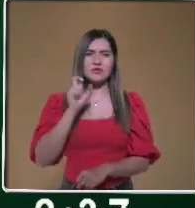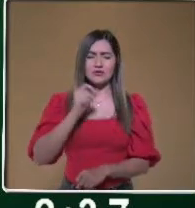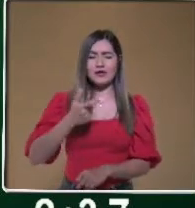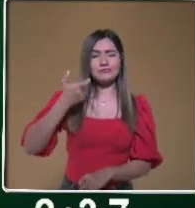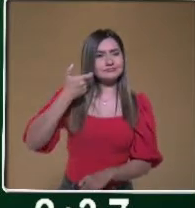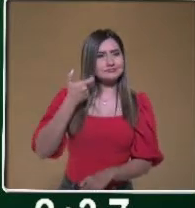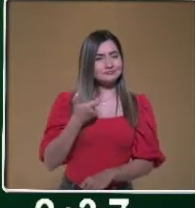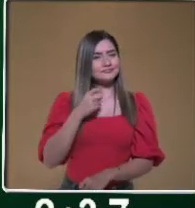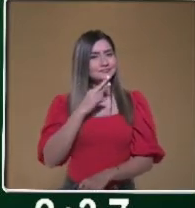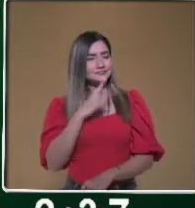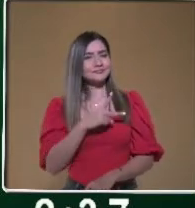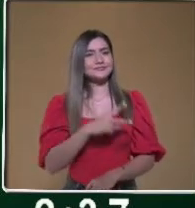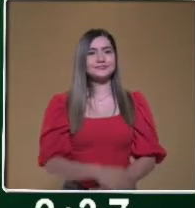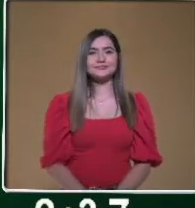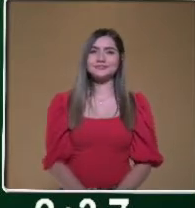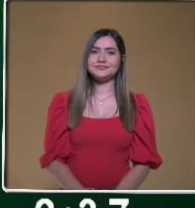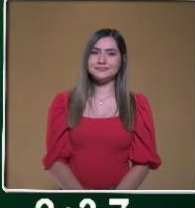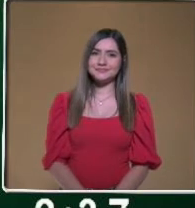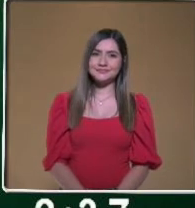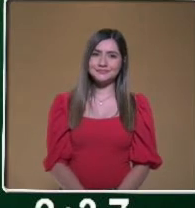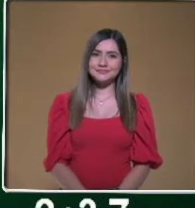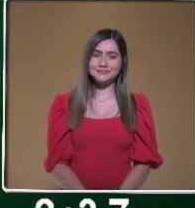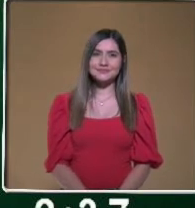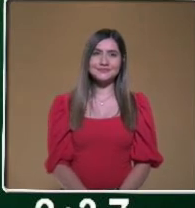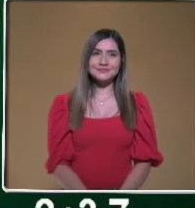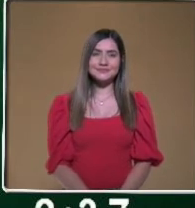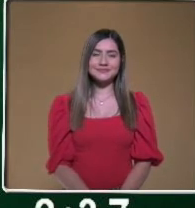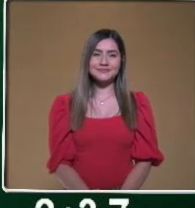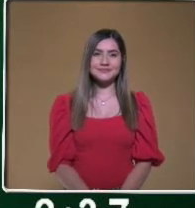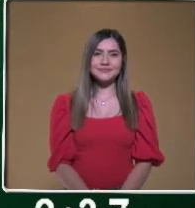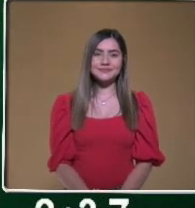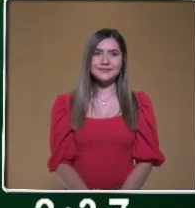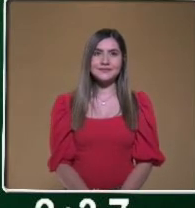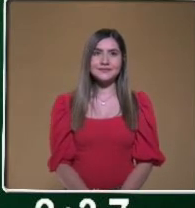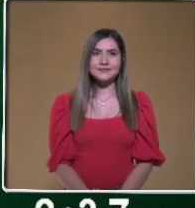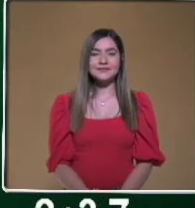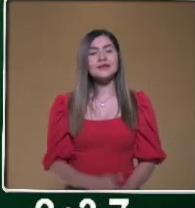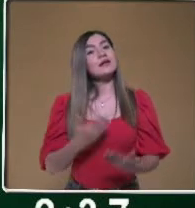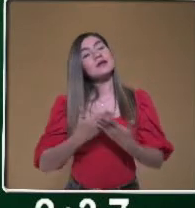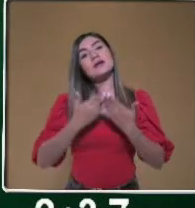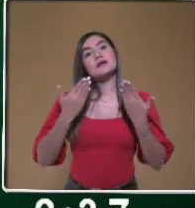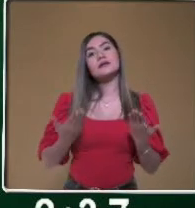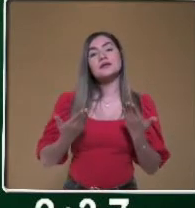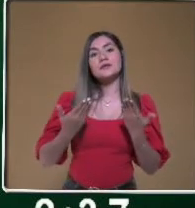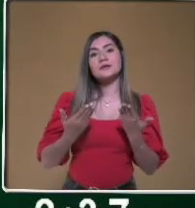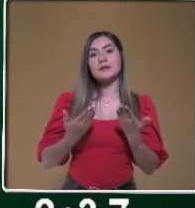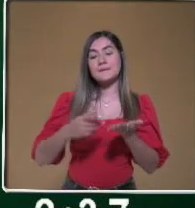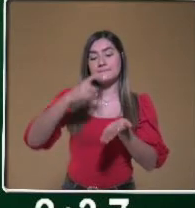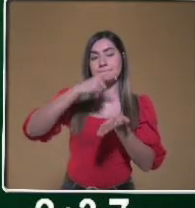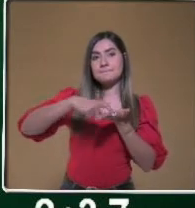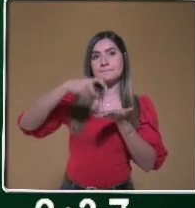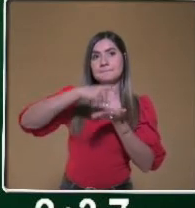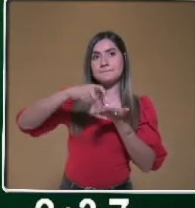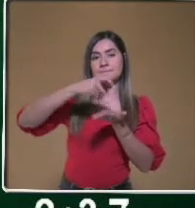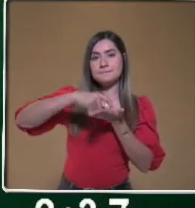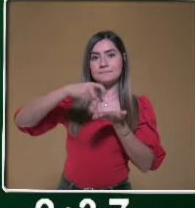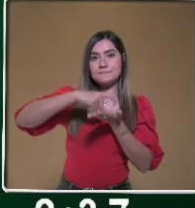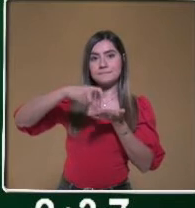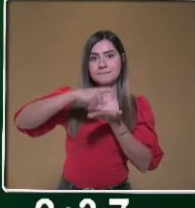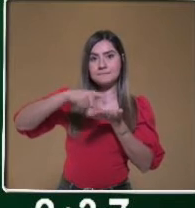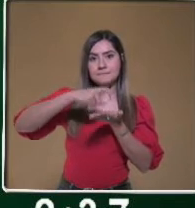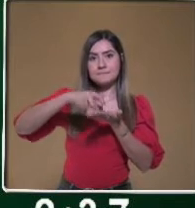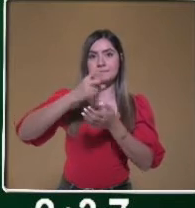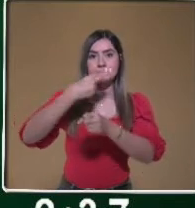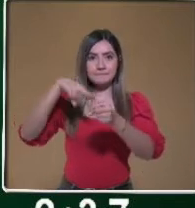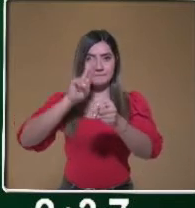a nuestro estilo de vida. Exacto. Ahora tenemos un consumo sustentable. Consumo sustentable. Si te